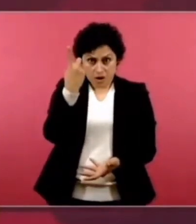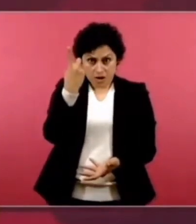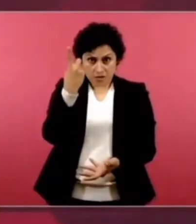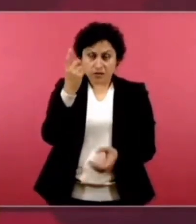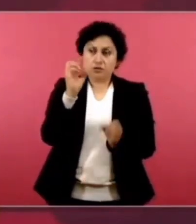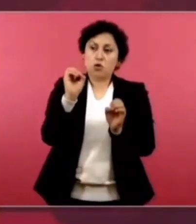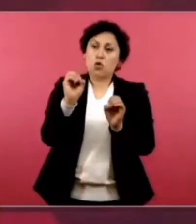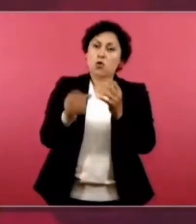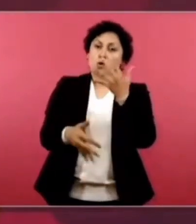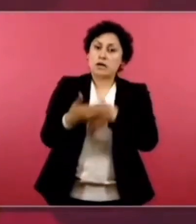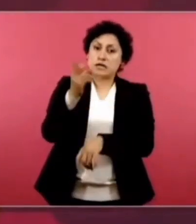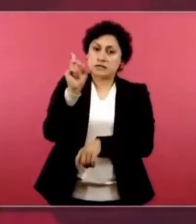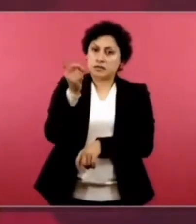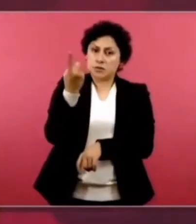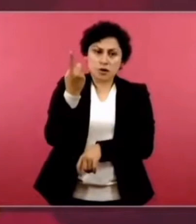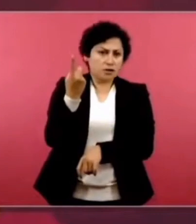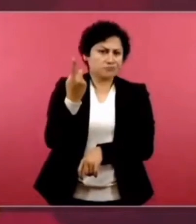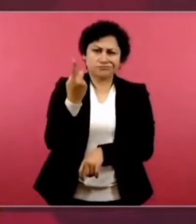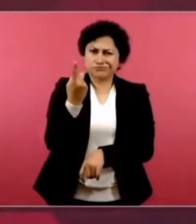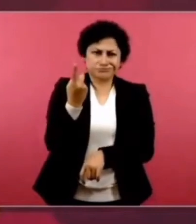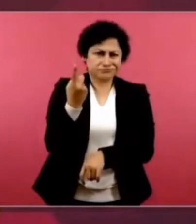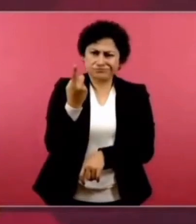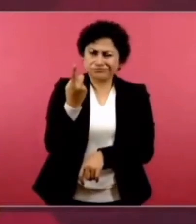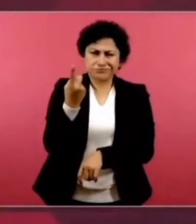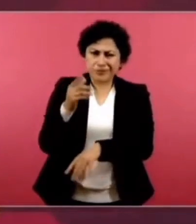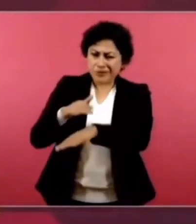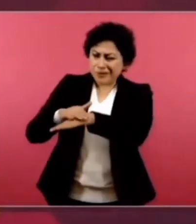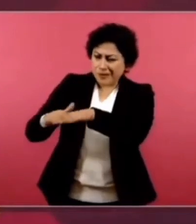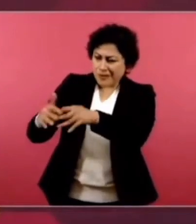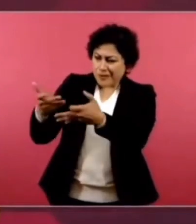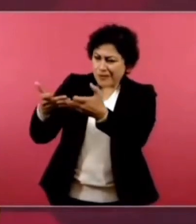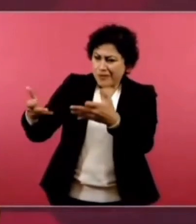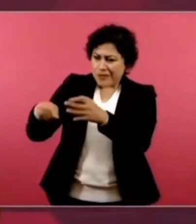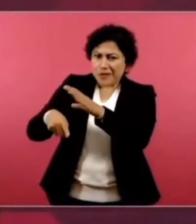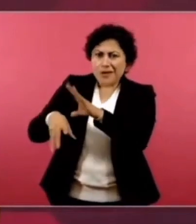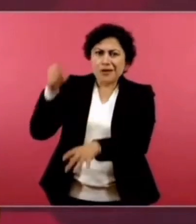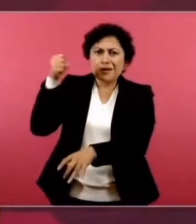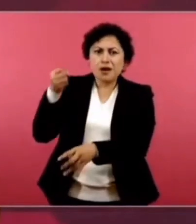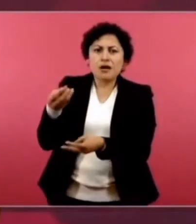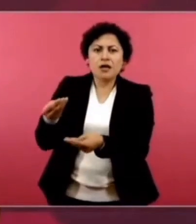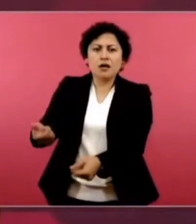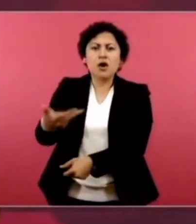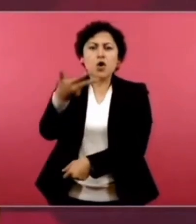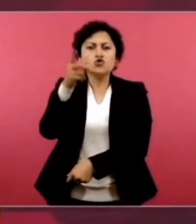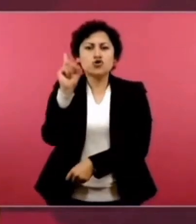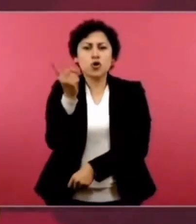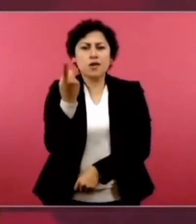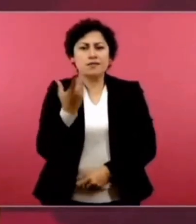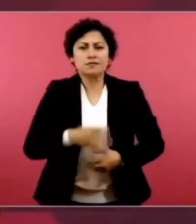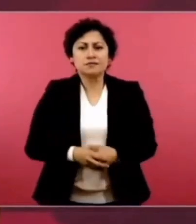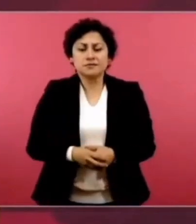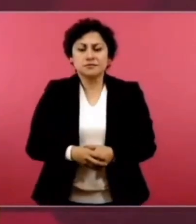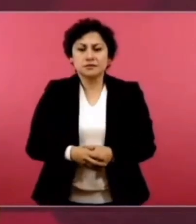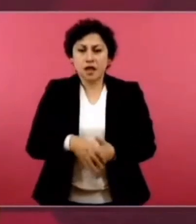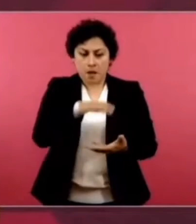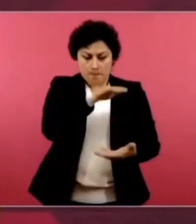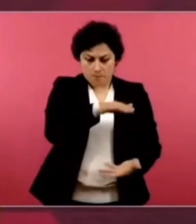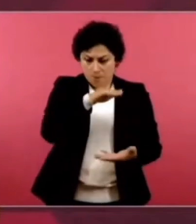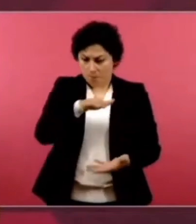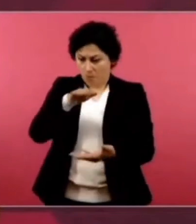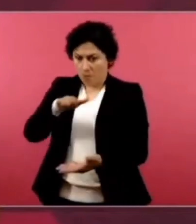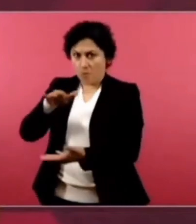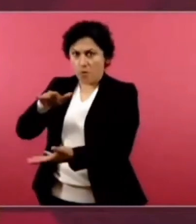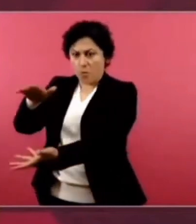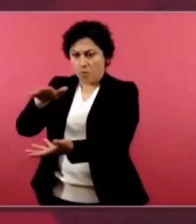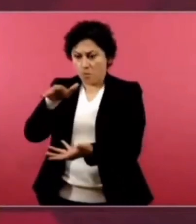a 15. Ya podemos extraer petróleo en tierra a 8 dólares por barril y